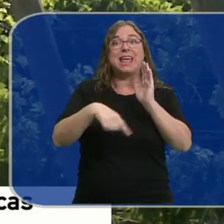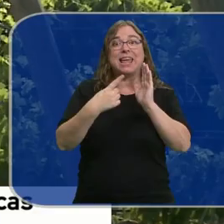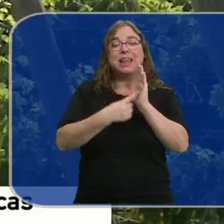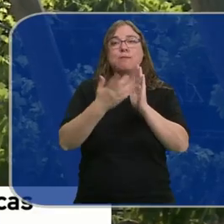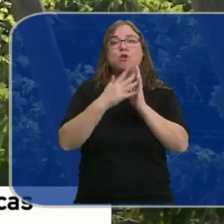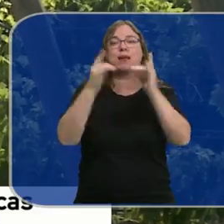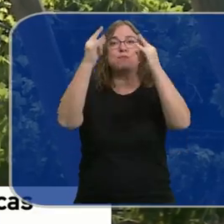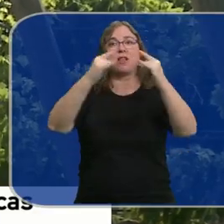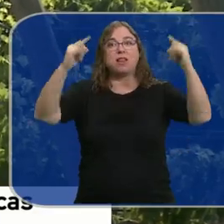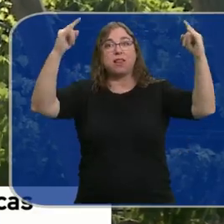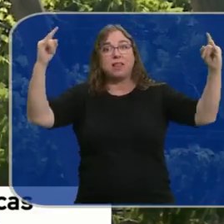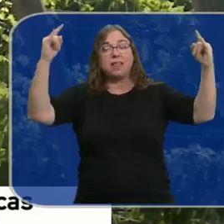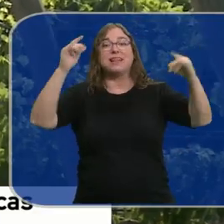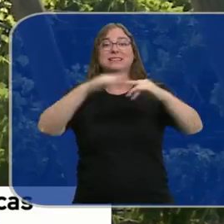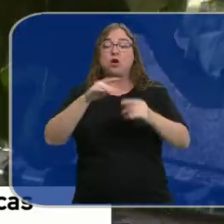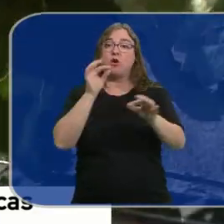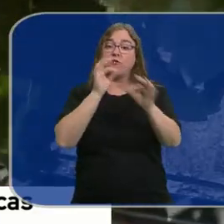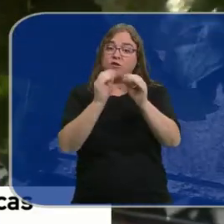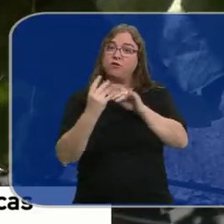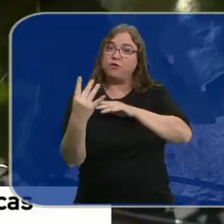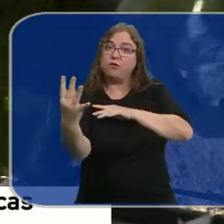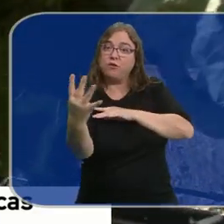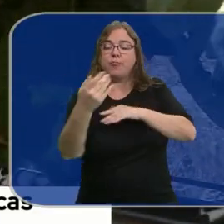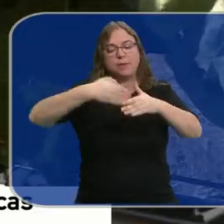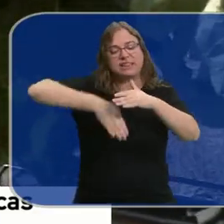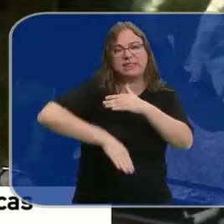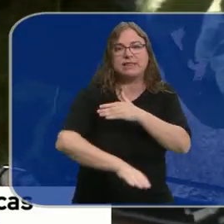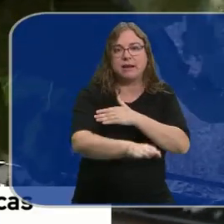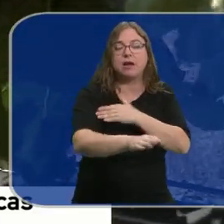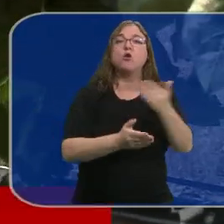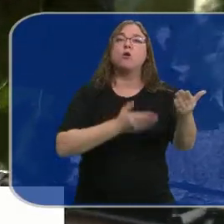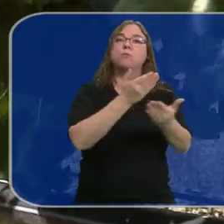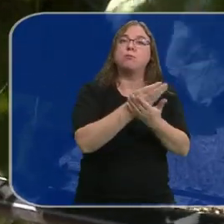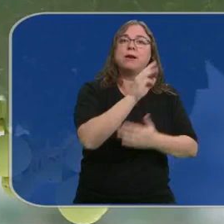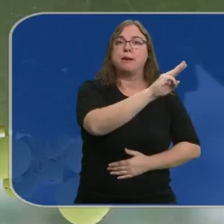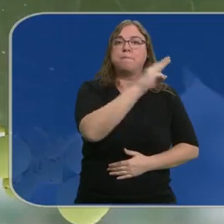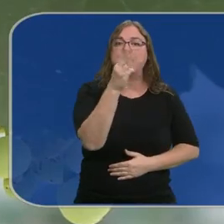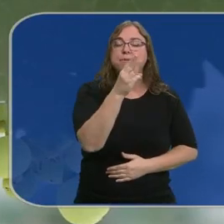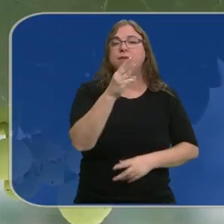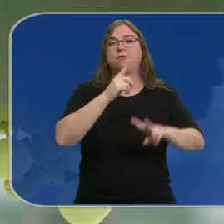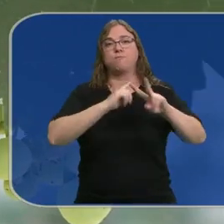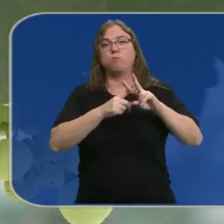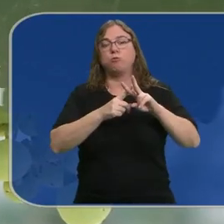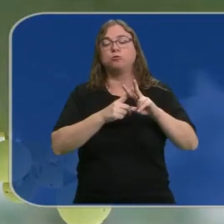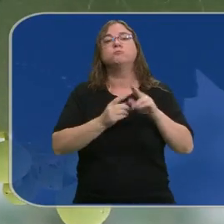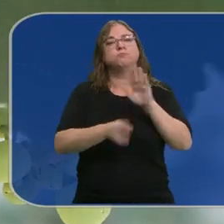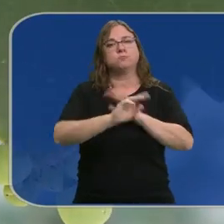viñedos tendrán que estar soterradas. La medida propuesta por PP y Vox ha salido adelante con la única abstención del PSOE.